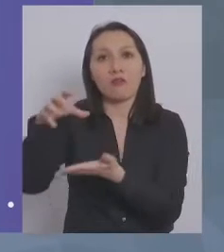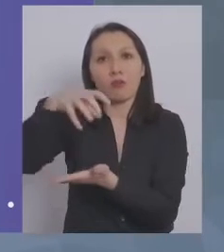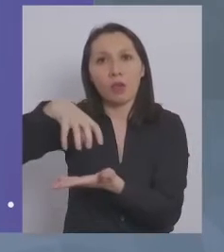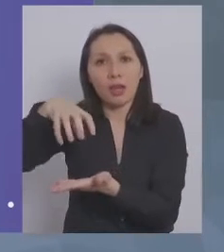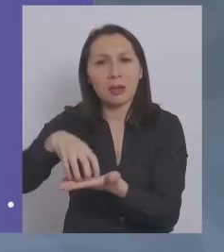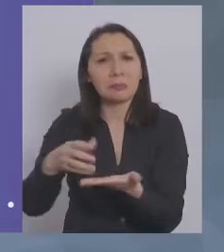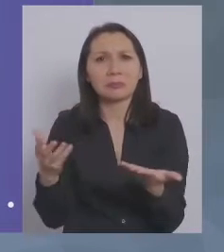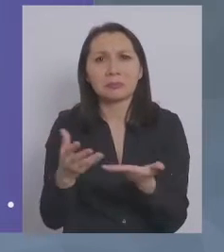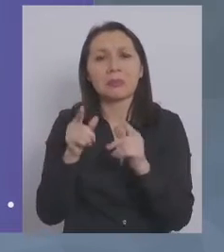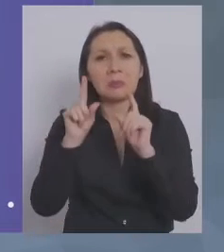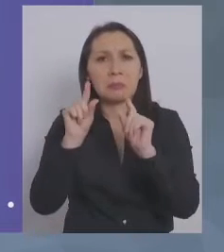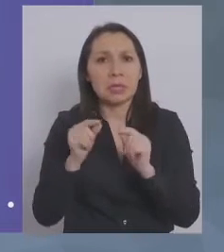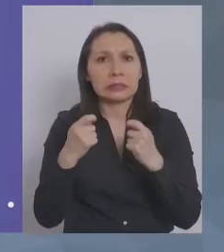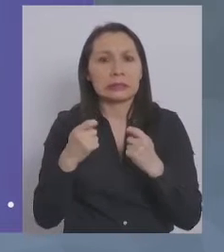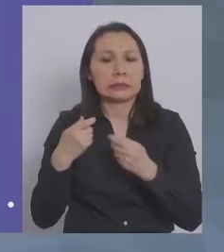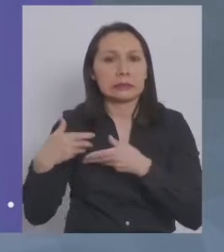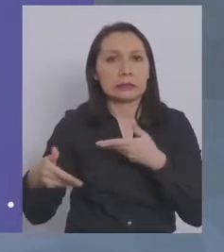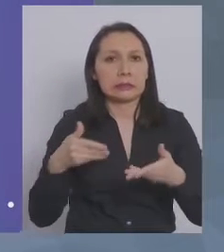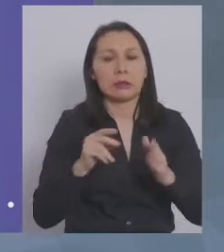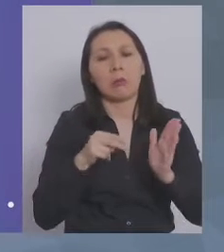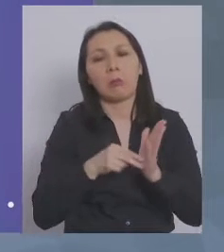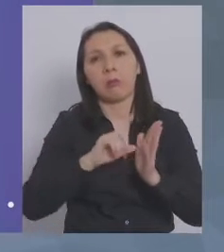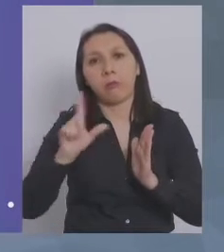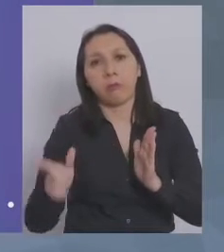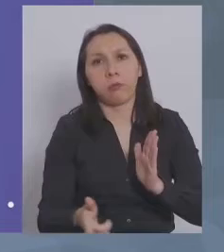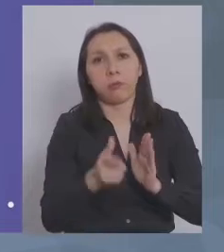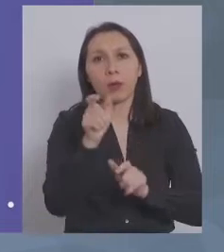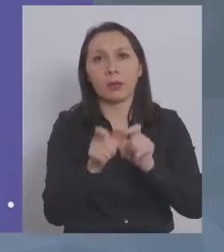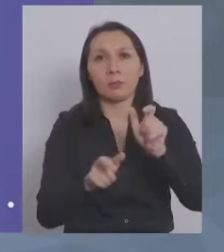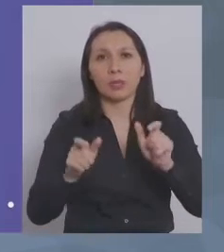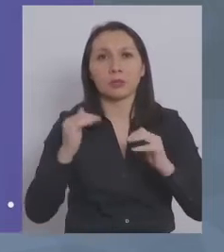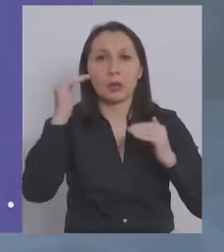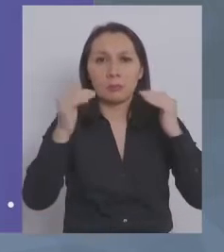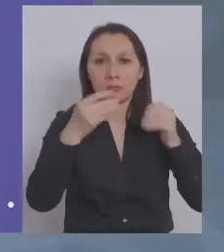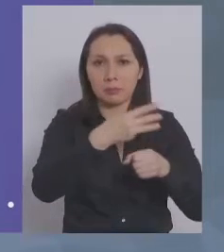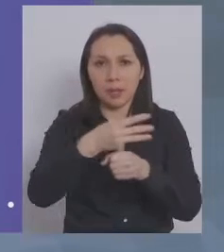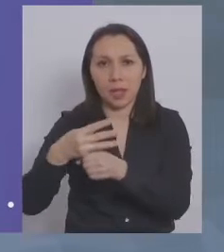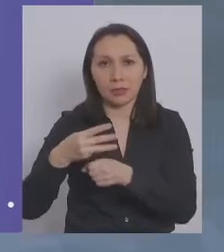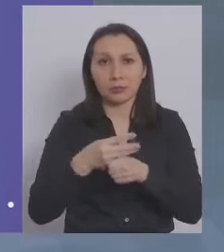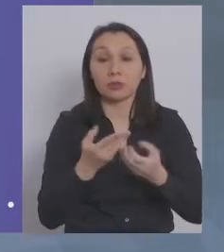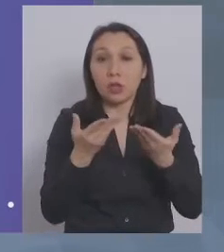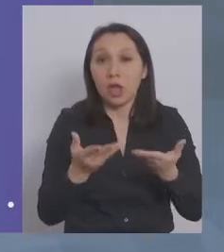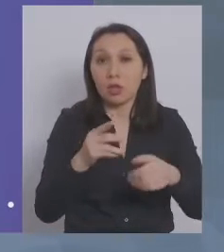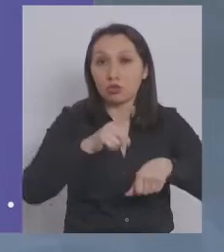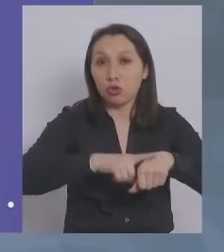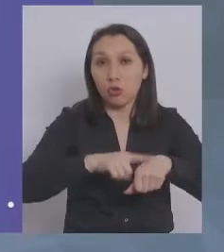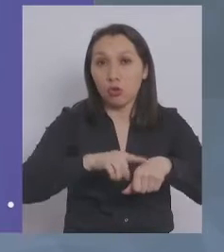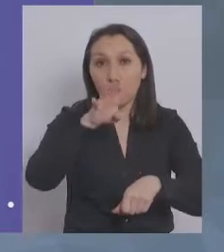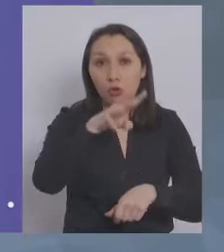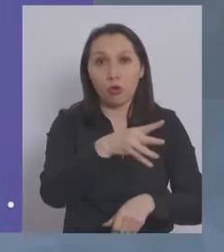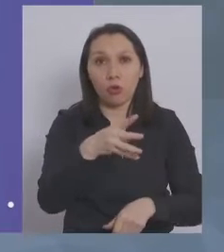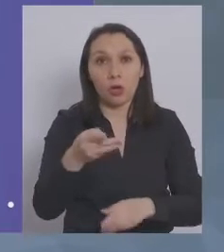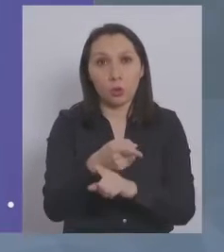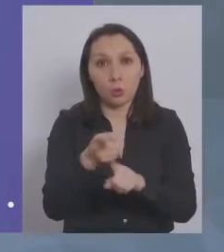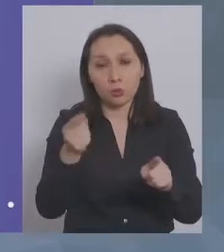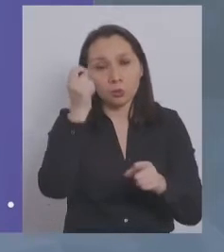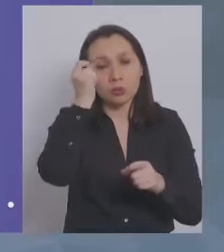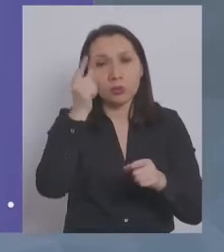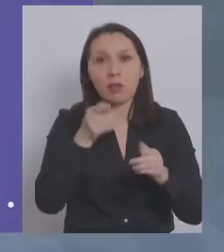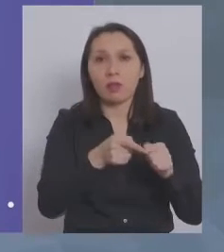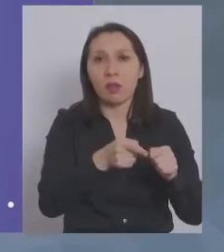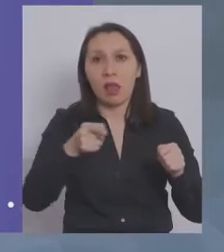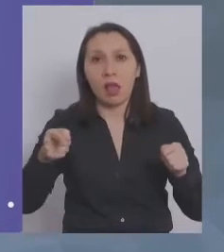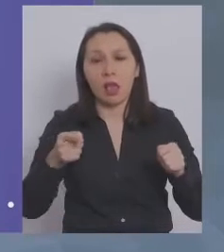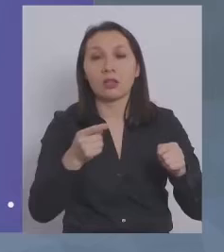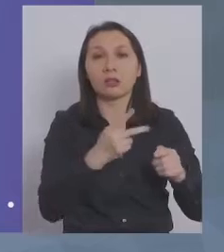a fin de evitar cualquier espera innecesaria para las personas mayores. Este horario, como ustedes saben, es extendido